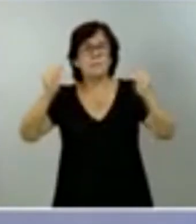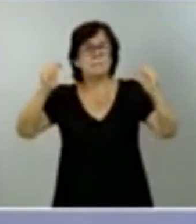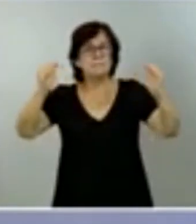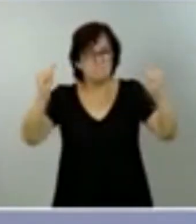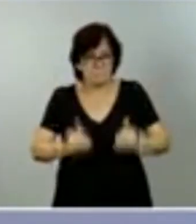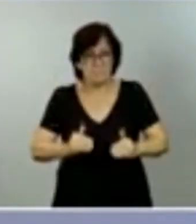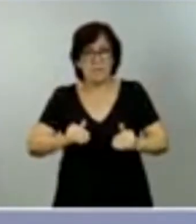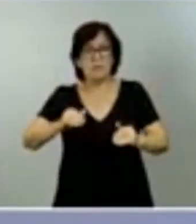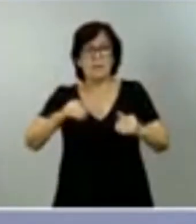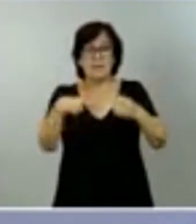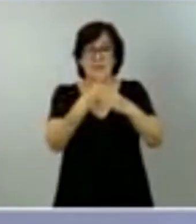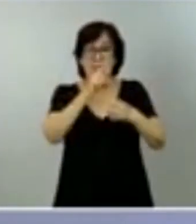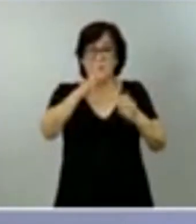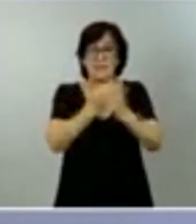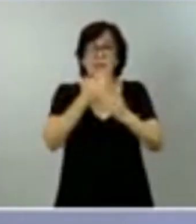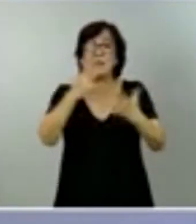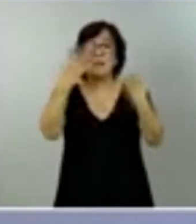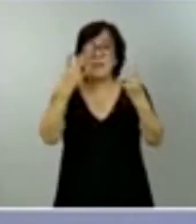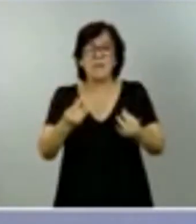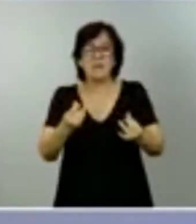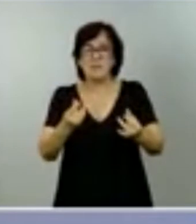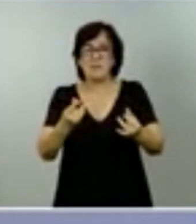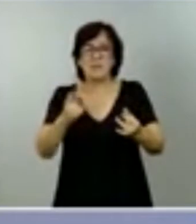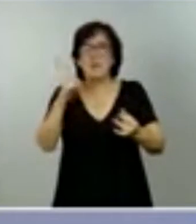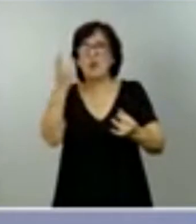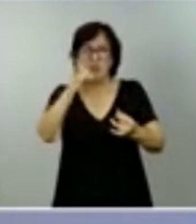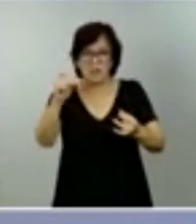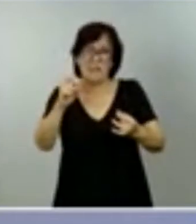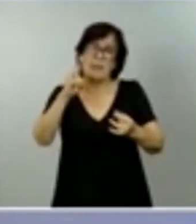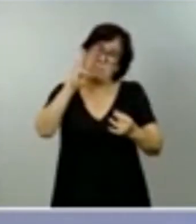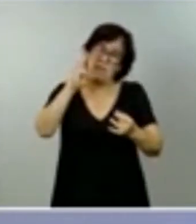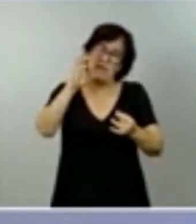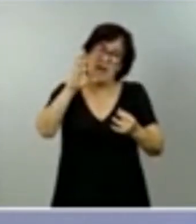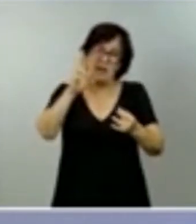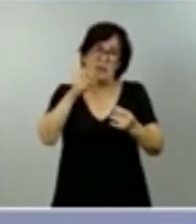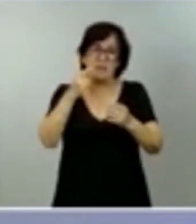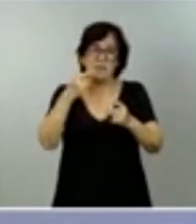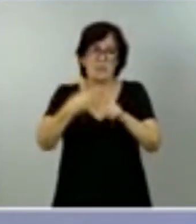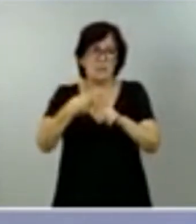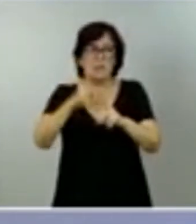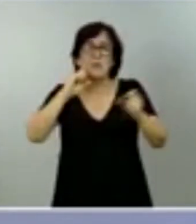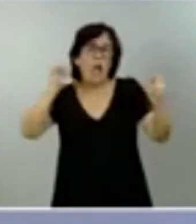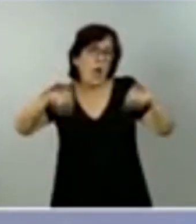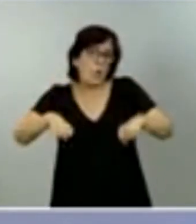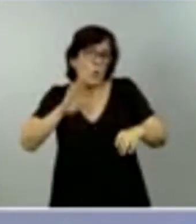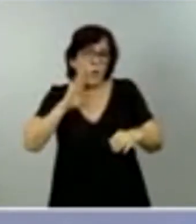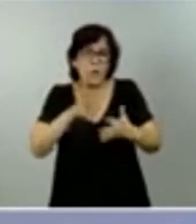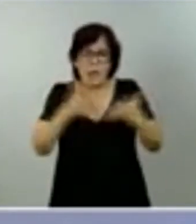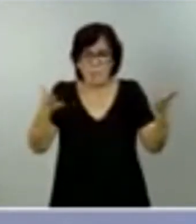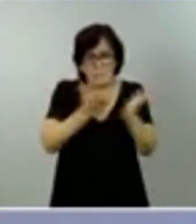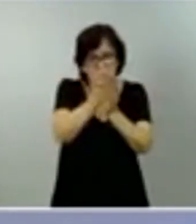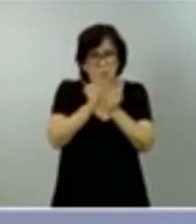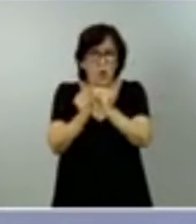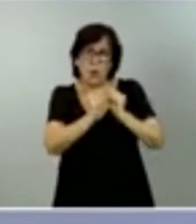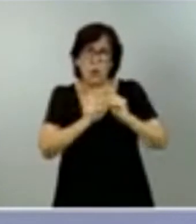cuarentenas a 10 días sin necesidad de PCR negativa. La información que yo tengo es que hay un acuerdo amplio, sino unánime de las comunidades